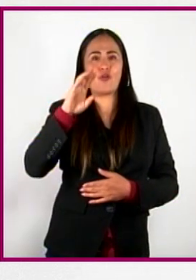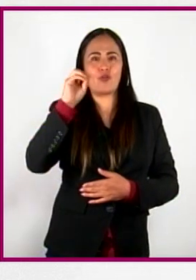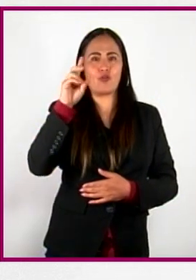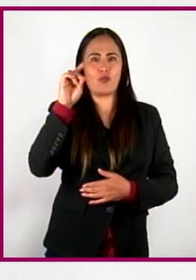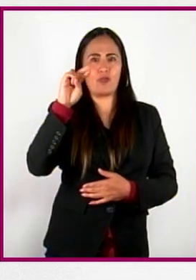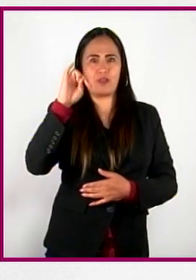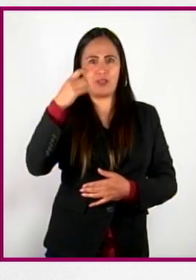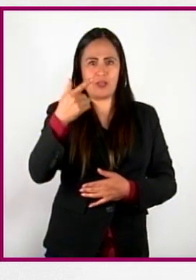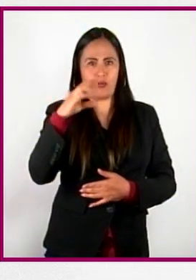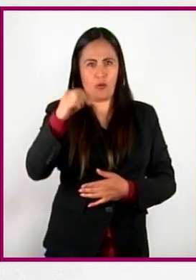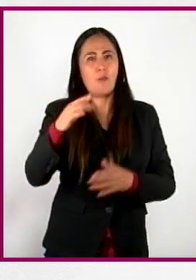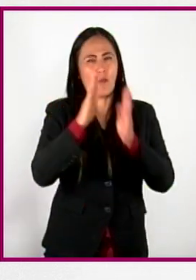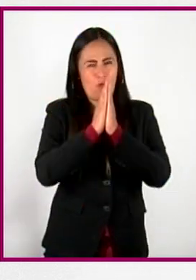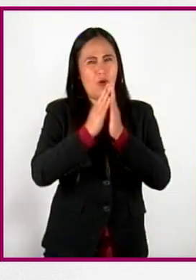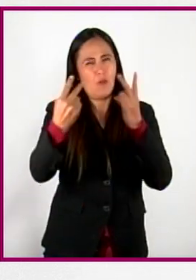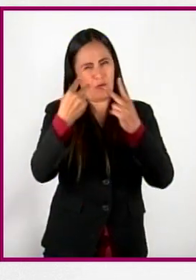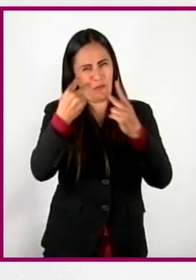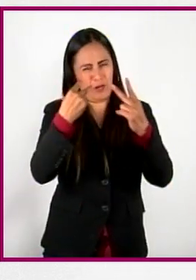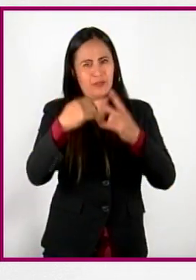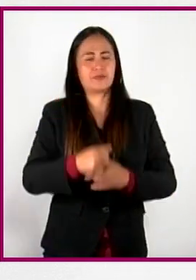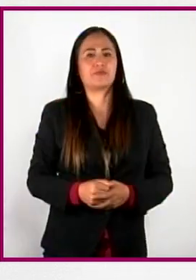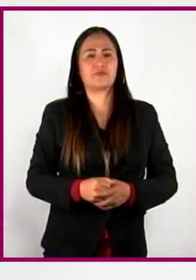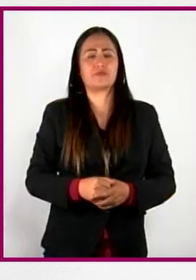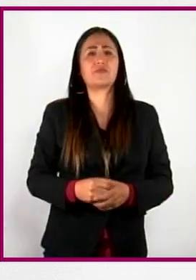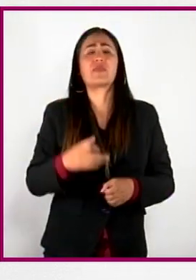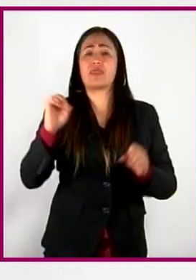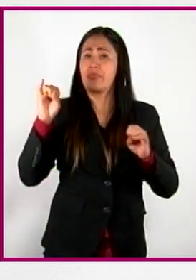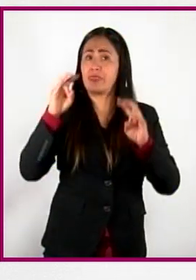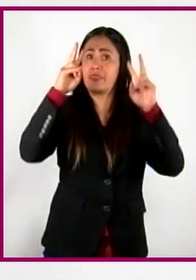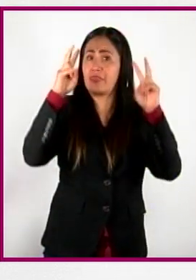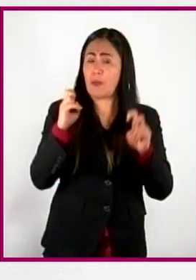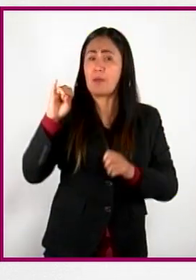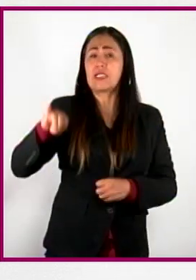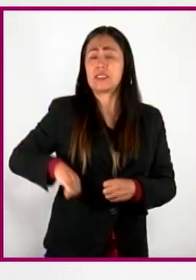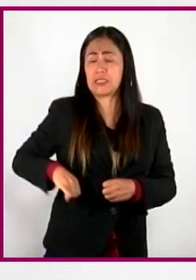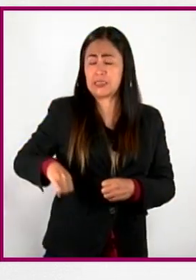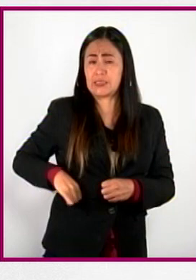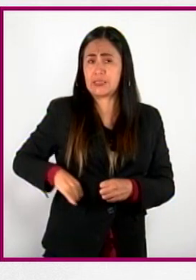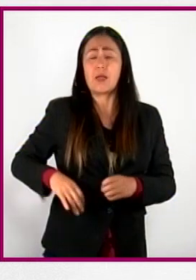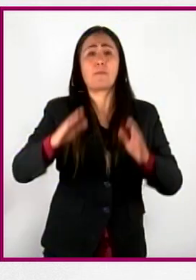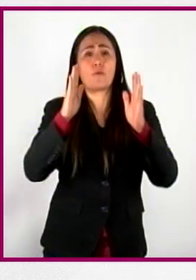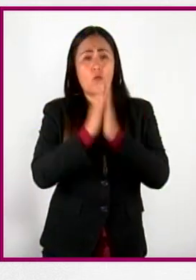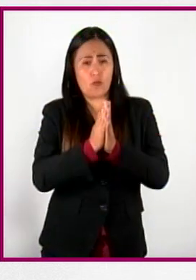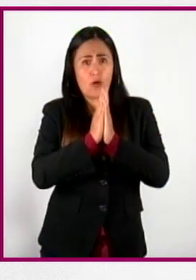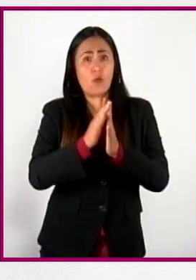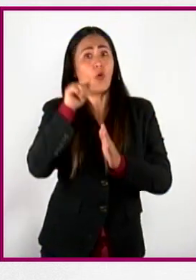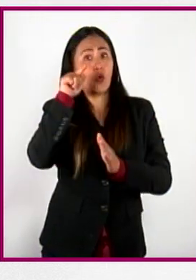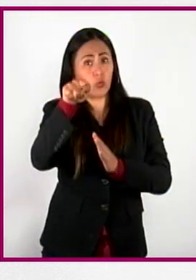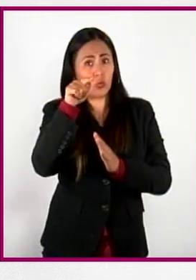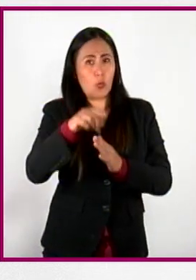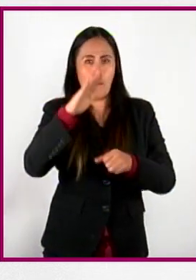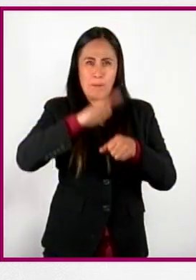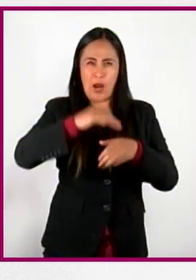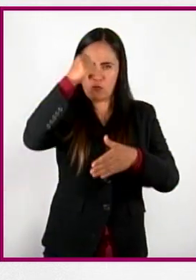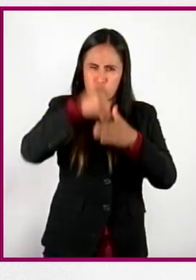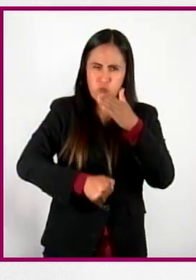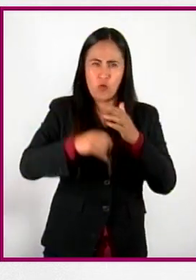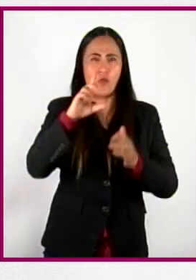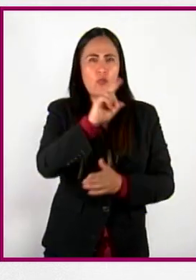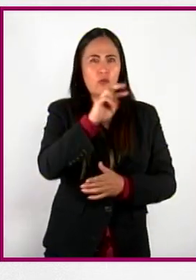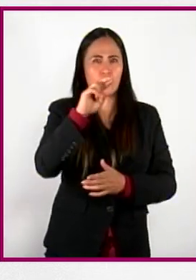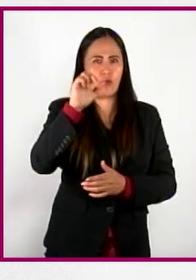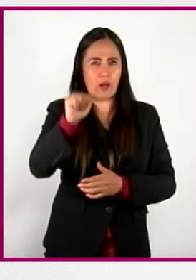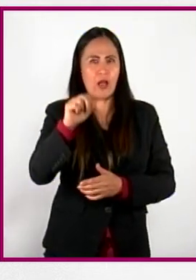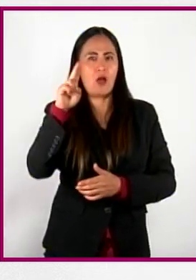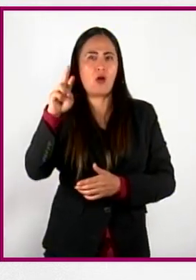que te quedes con nosotros. El tema está muy interesante y para ayudarnos a profundizar, contaremos con la presencia de la doctora Úrsula Camba